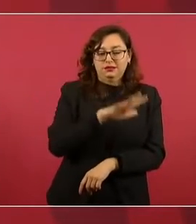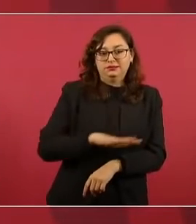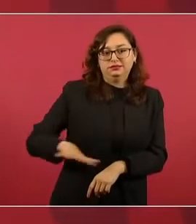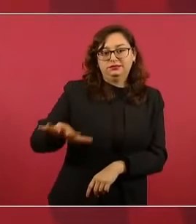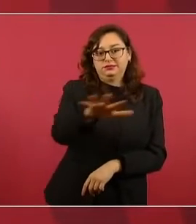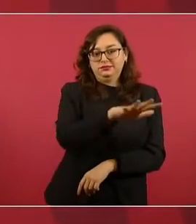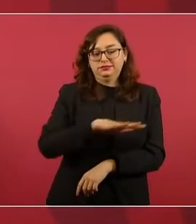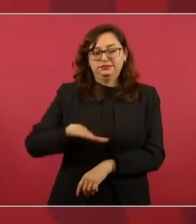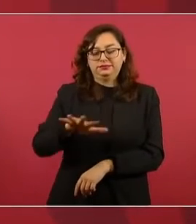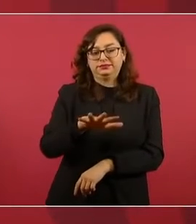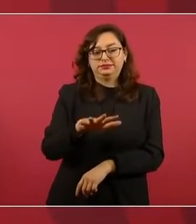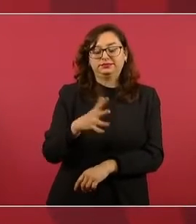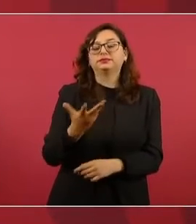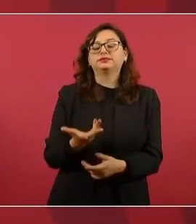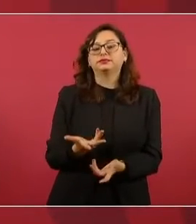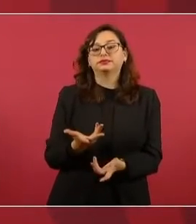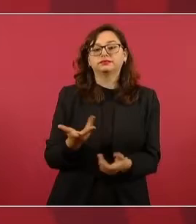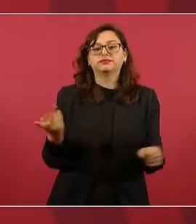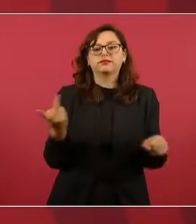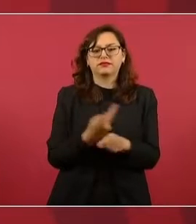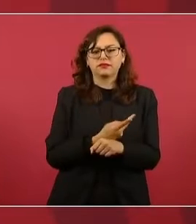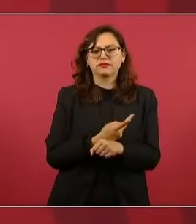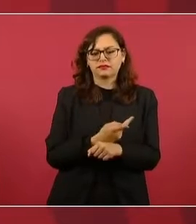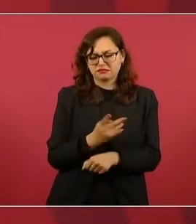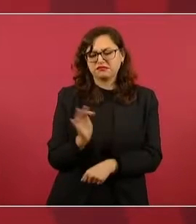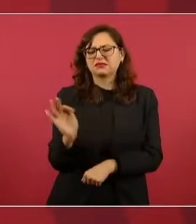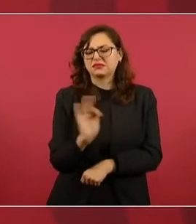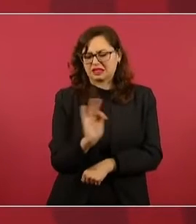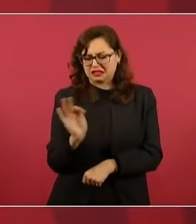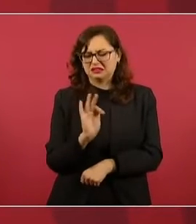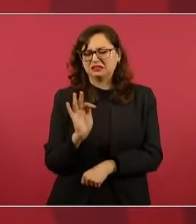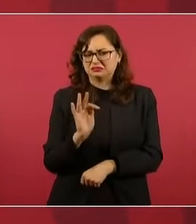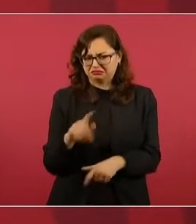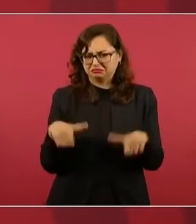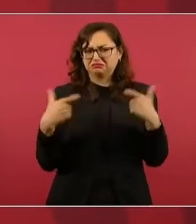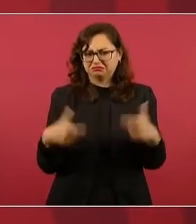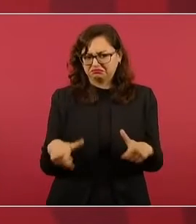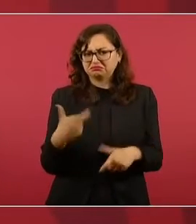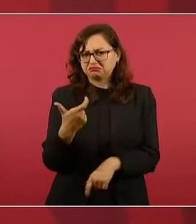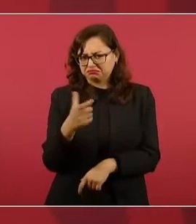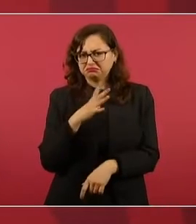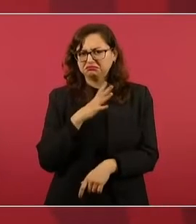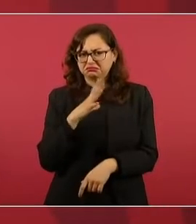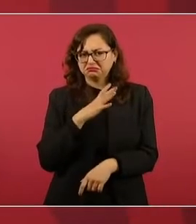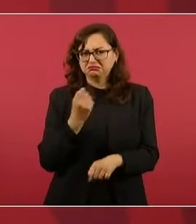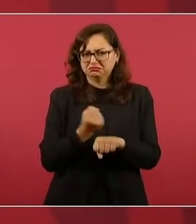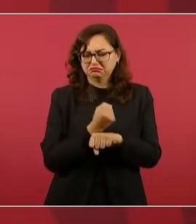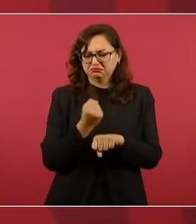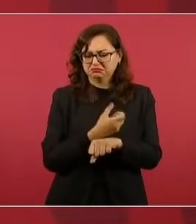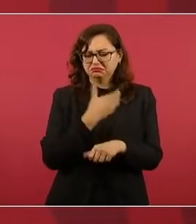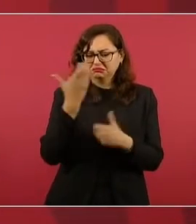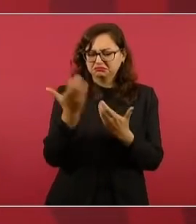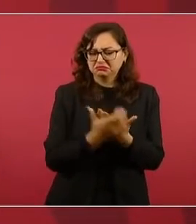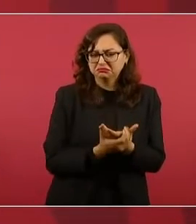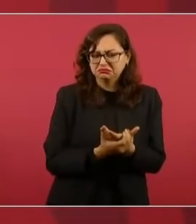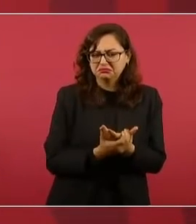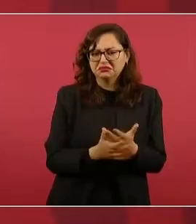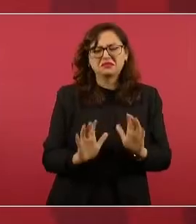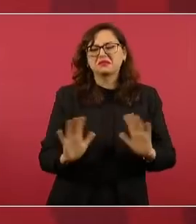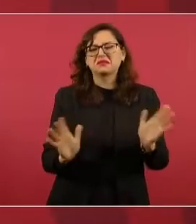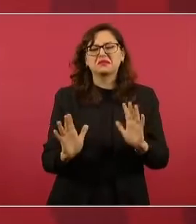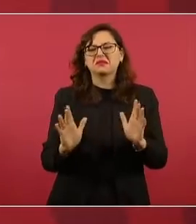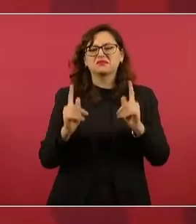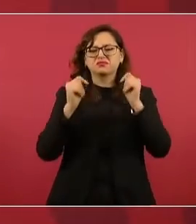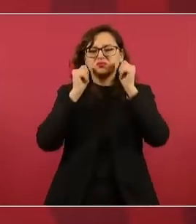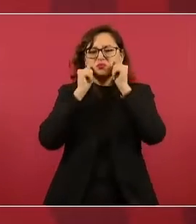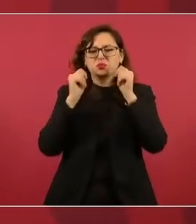antes, aunque se tuviese para comprar un par de zapatos. Nosotros por lo general estrenábamos